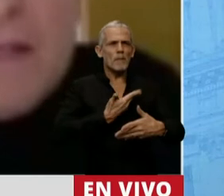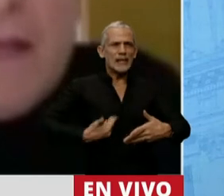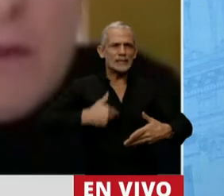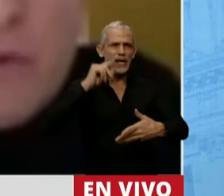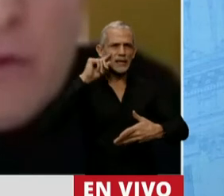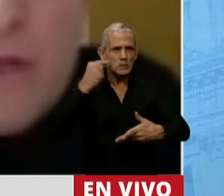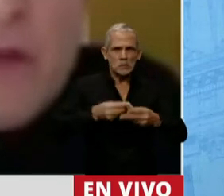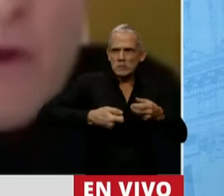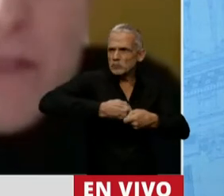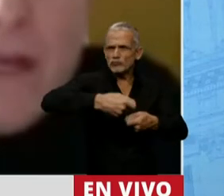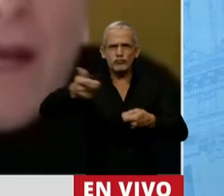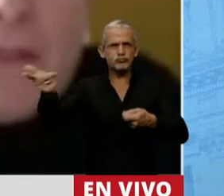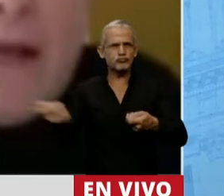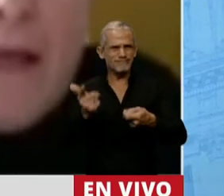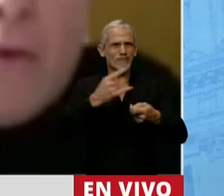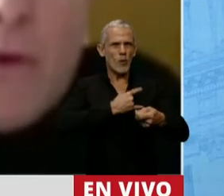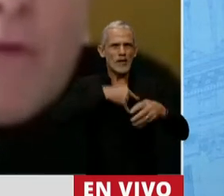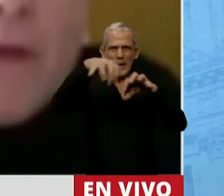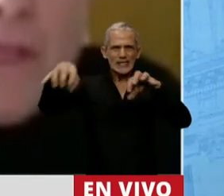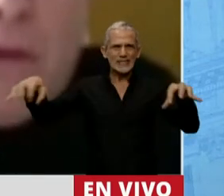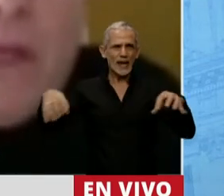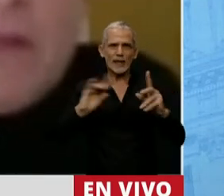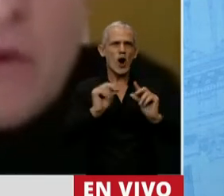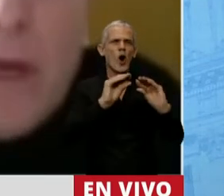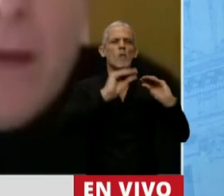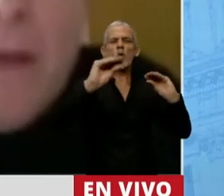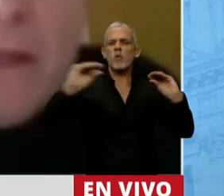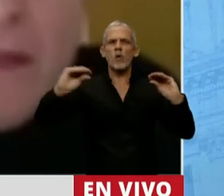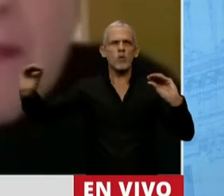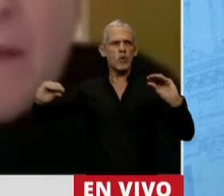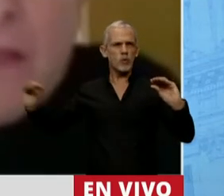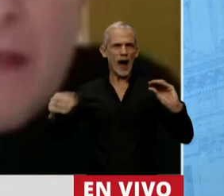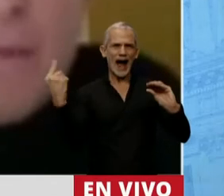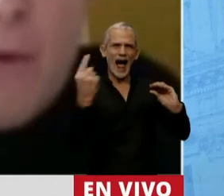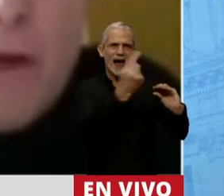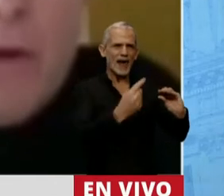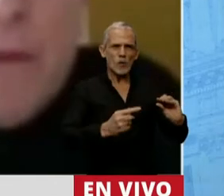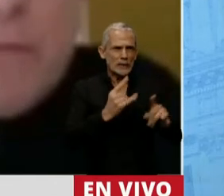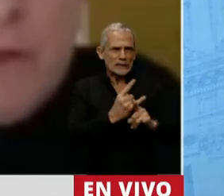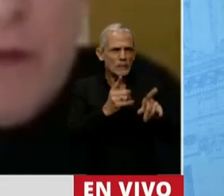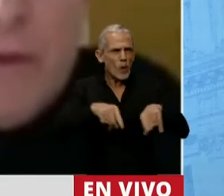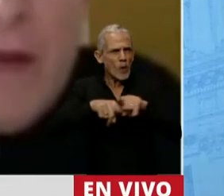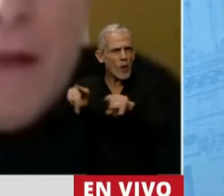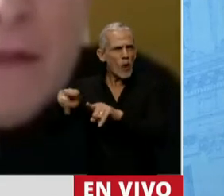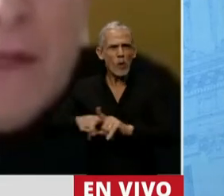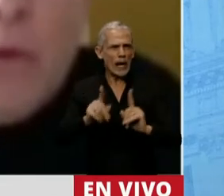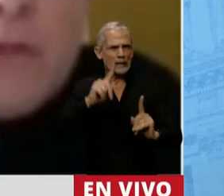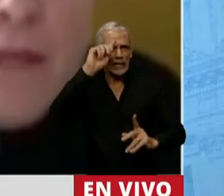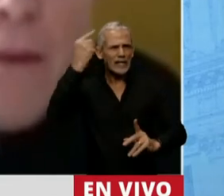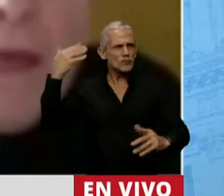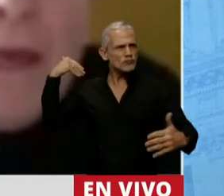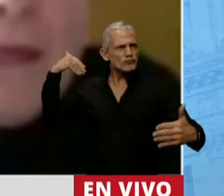entre las casas de estudios y no asignarlas a cada uno como ha sido históricamente desde que se tenga memoria en los presupuestos